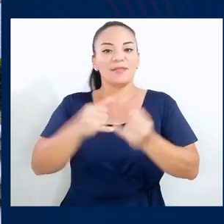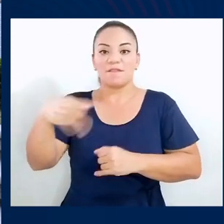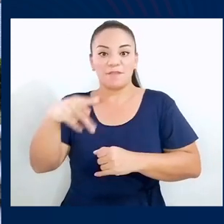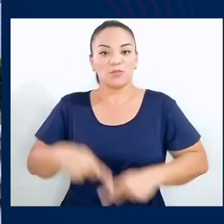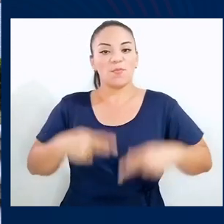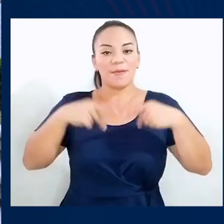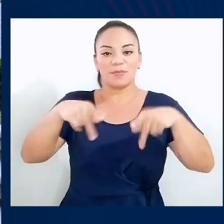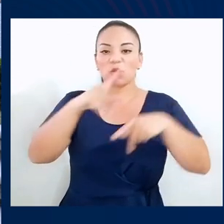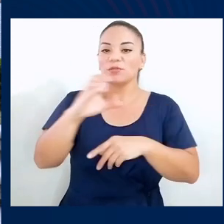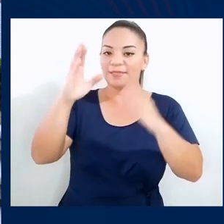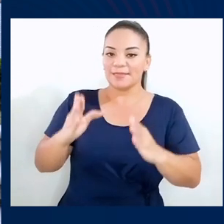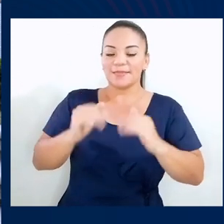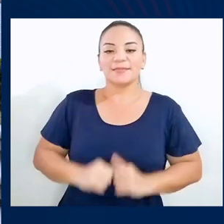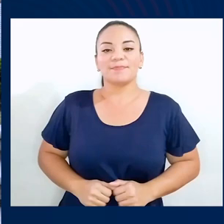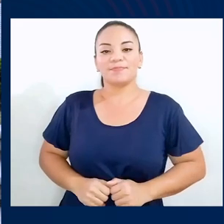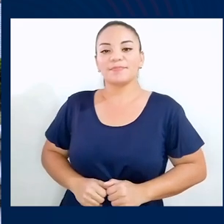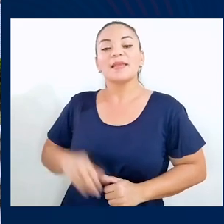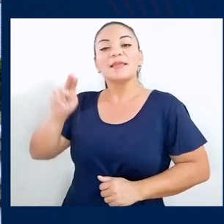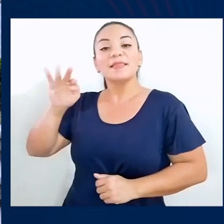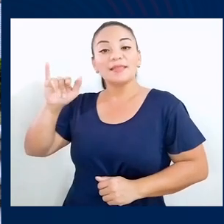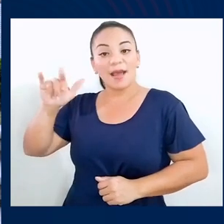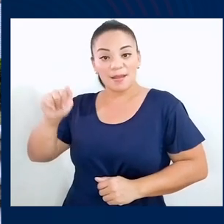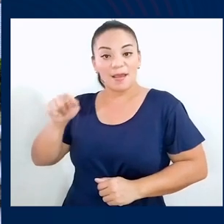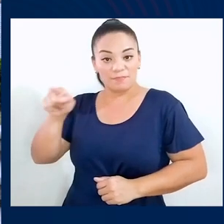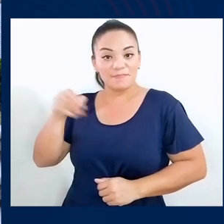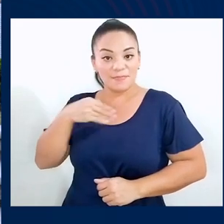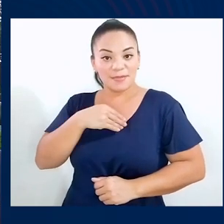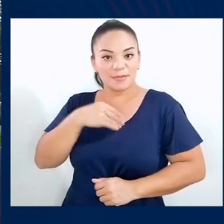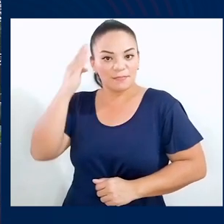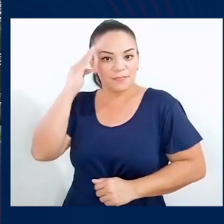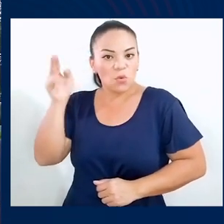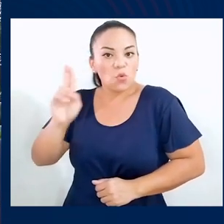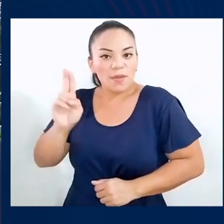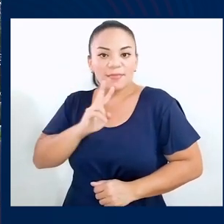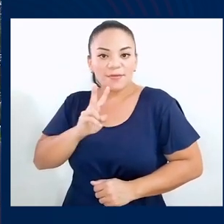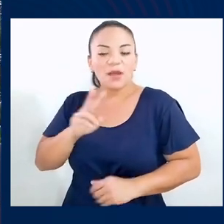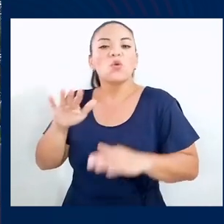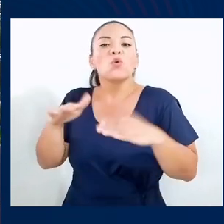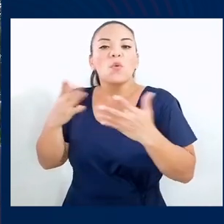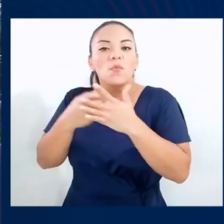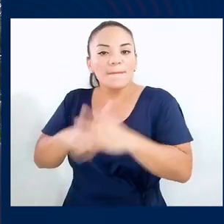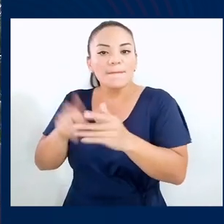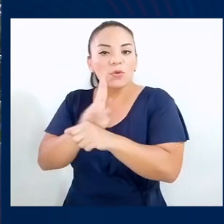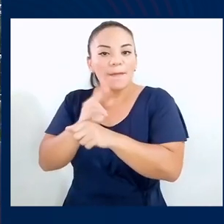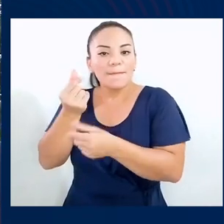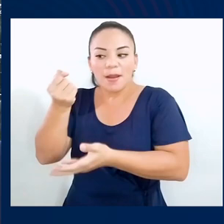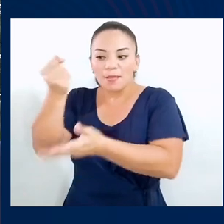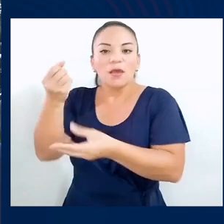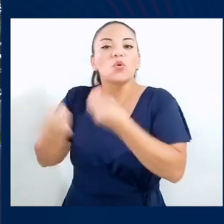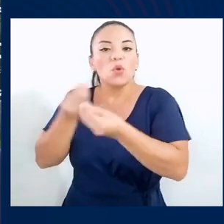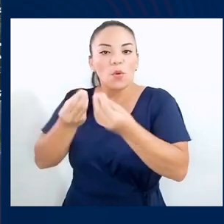Y dejar así de poner en riesgo la vida de muchos costarricenses, señor presidente. Entonces, doña Natalia, es obvio que esto urge.